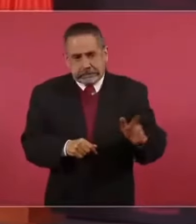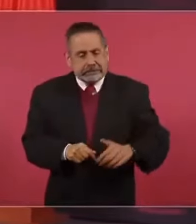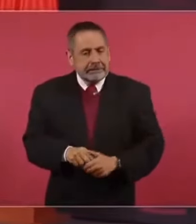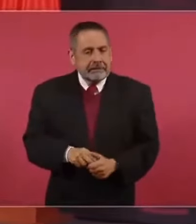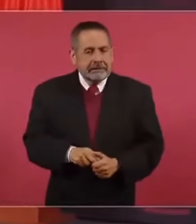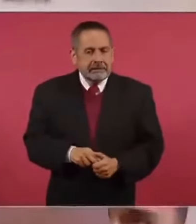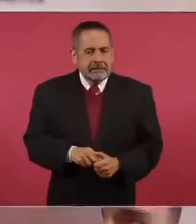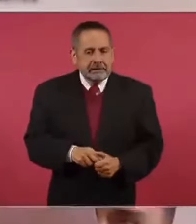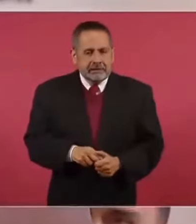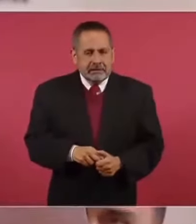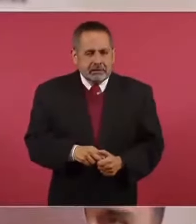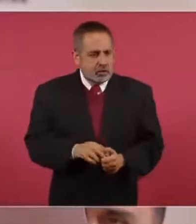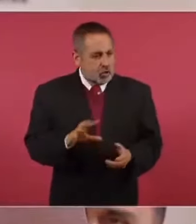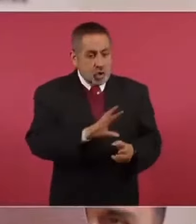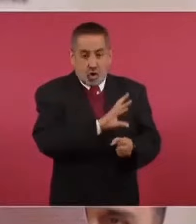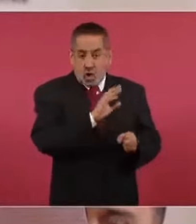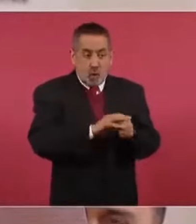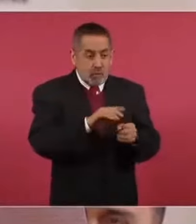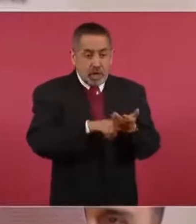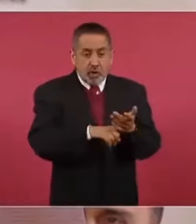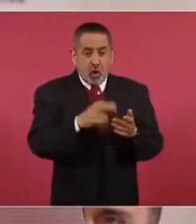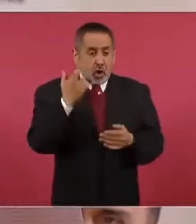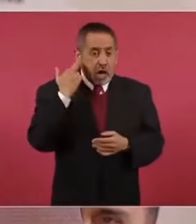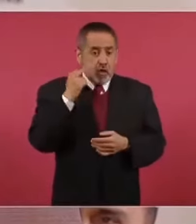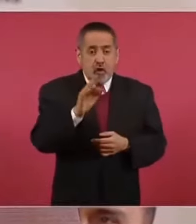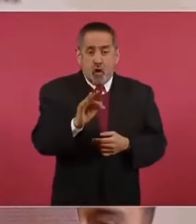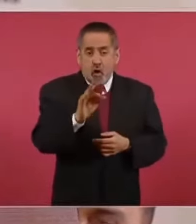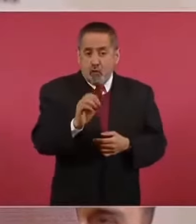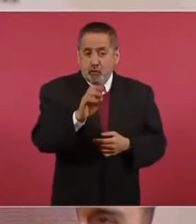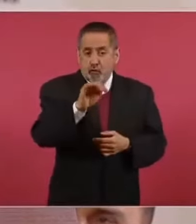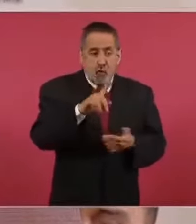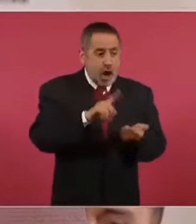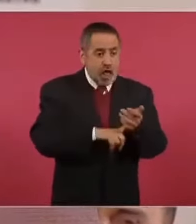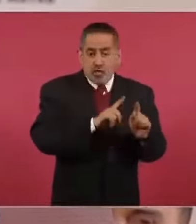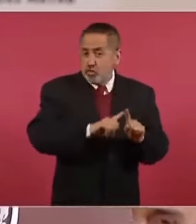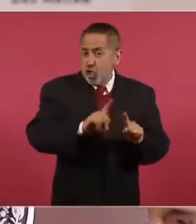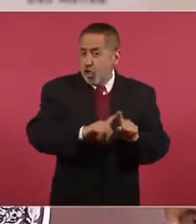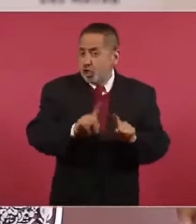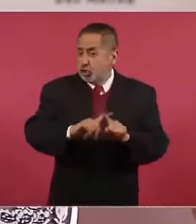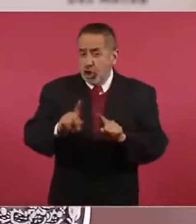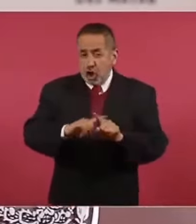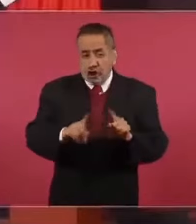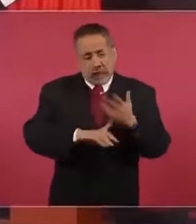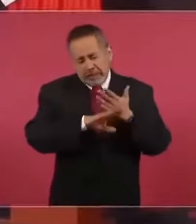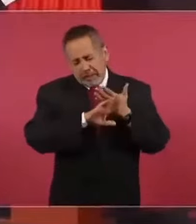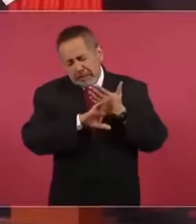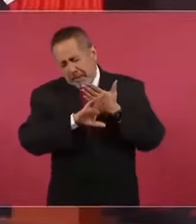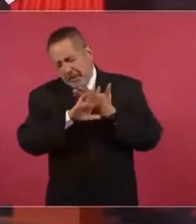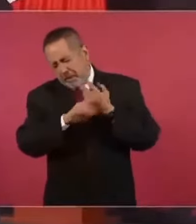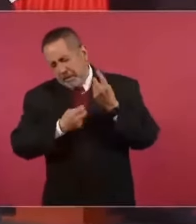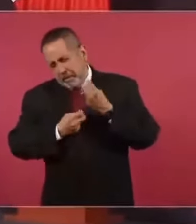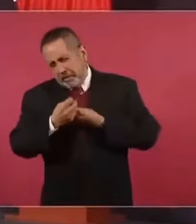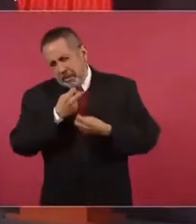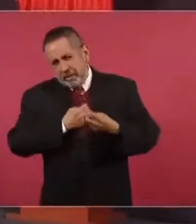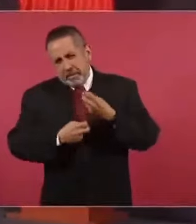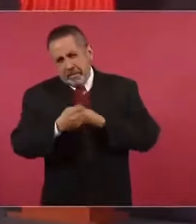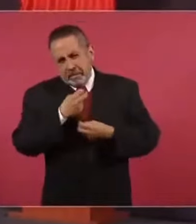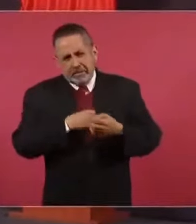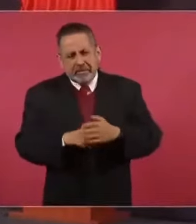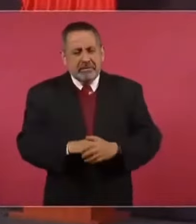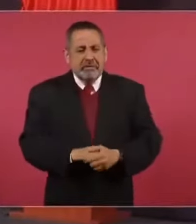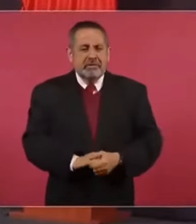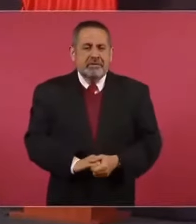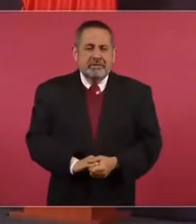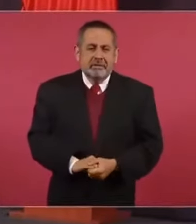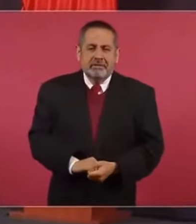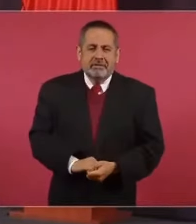Pero completitos. Todos los programas. Todos. En contra. Sí.